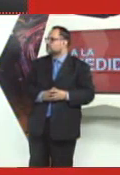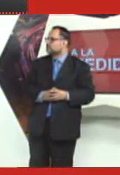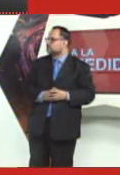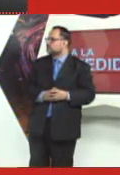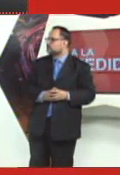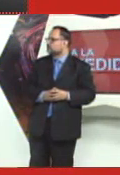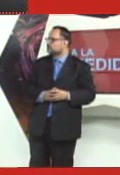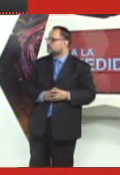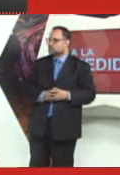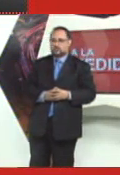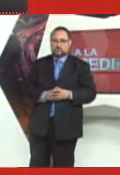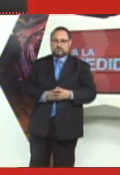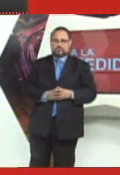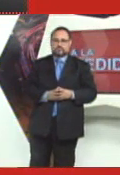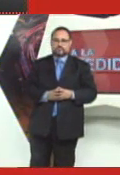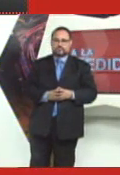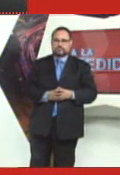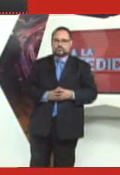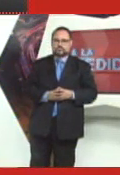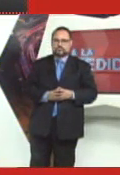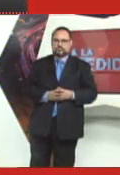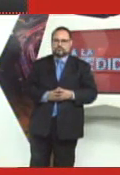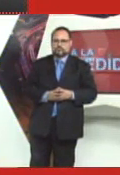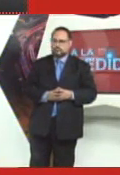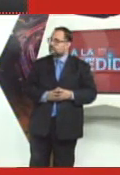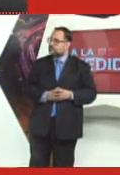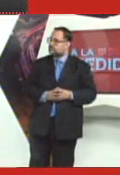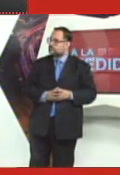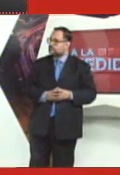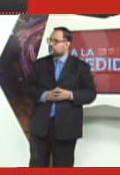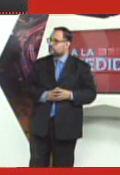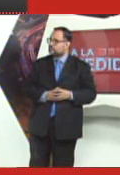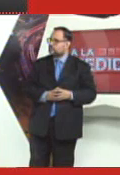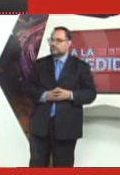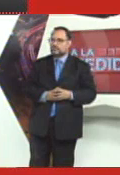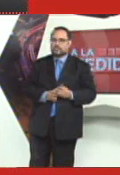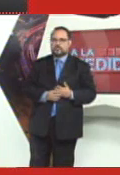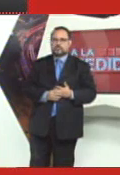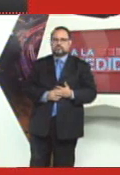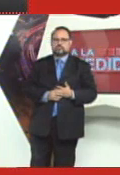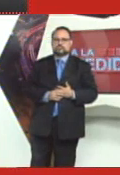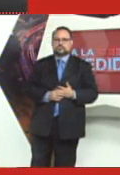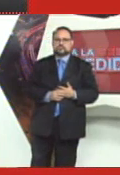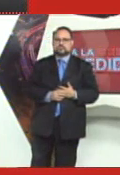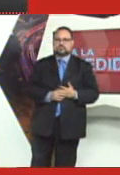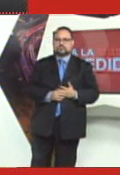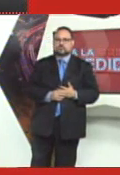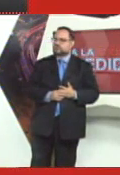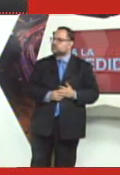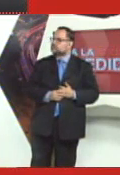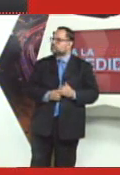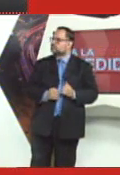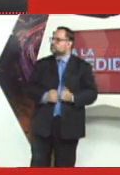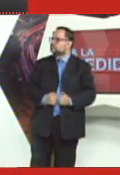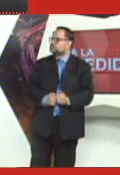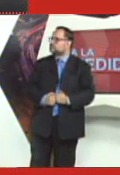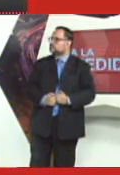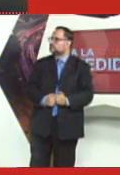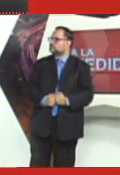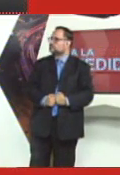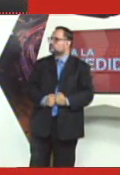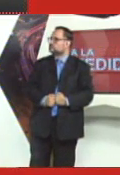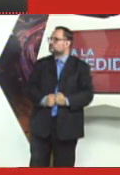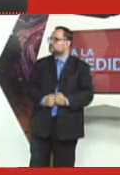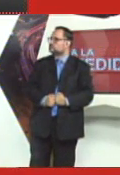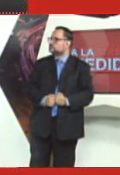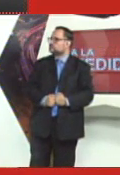se estará dando a conocer y sobre todo también que va a mantener ciertas medidas, pero en este momento no vemos entonces